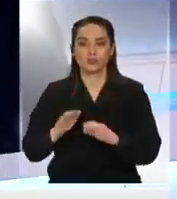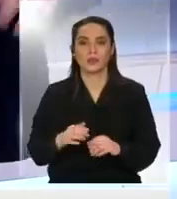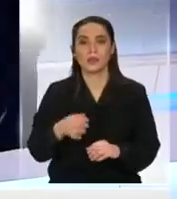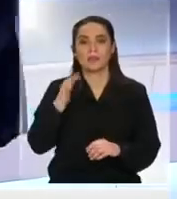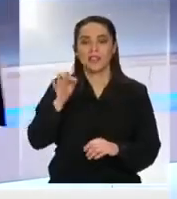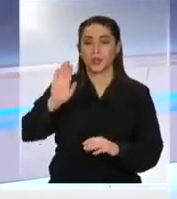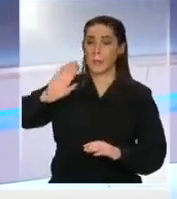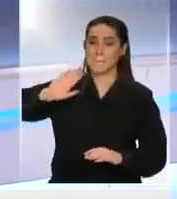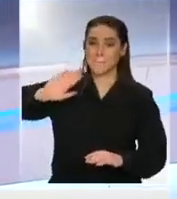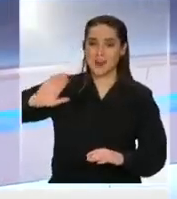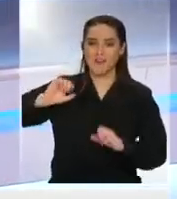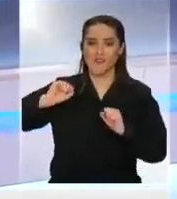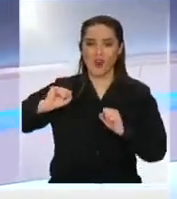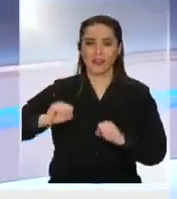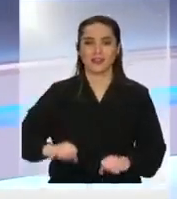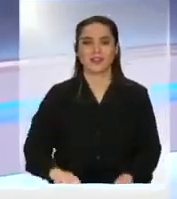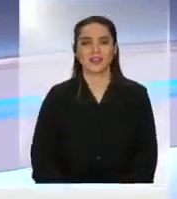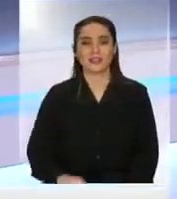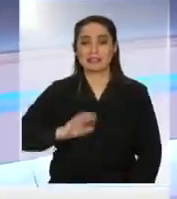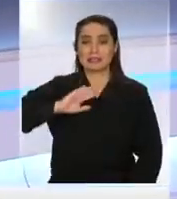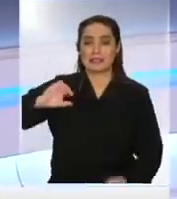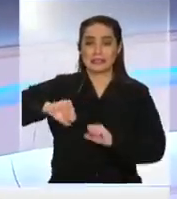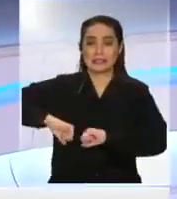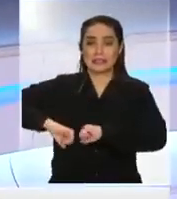fuerte. Tú juegas. No culpa mío. ¡No!